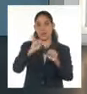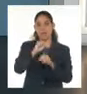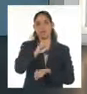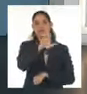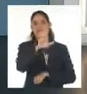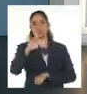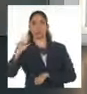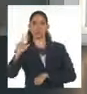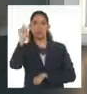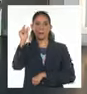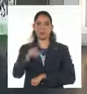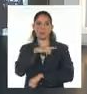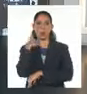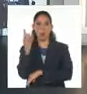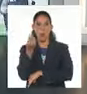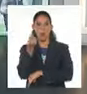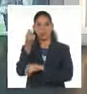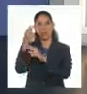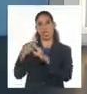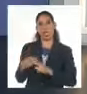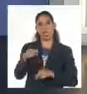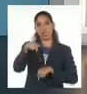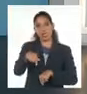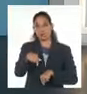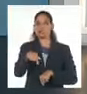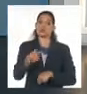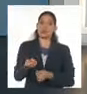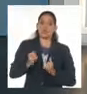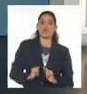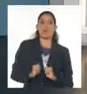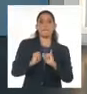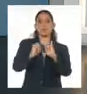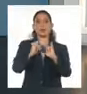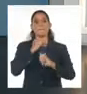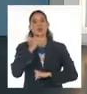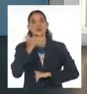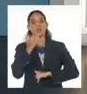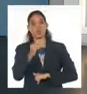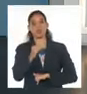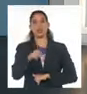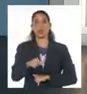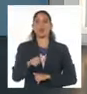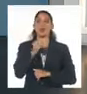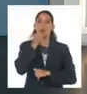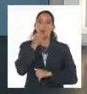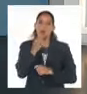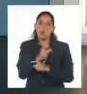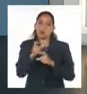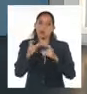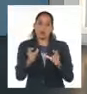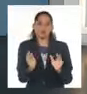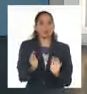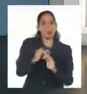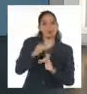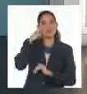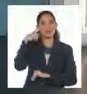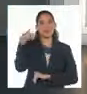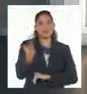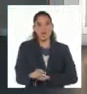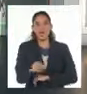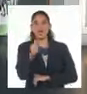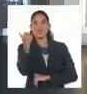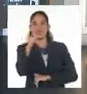fallecidas de acuerdo con informaciones de la defensa civil del líbano las cifras pudieran aumentar pues aún existen 10 personas